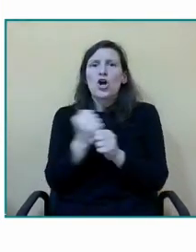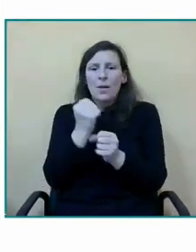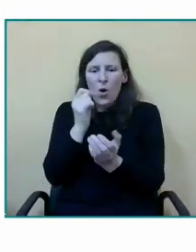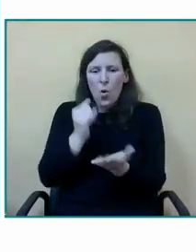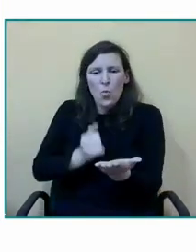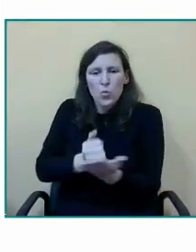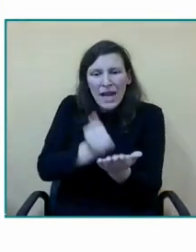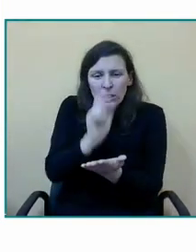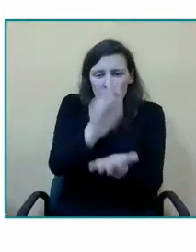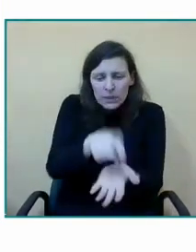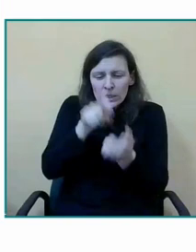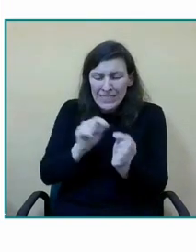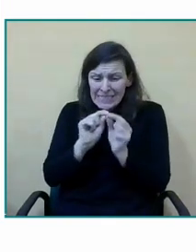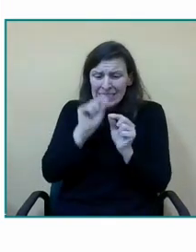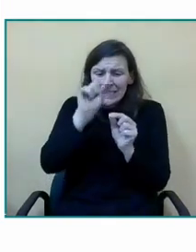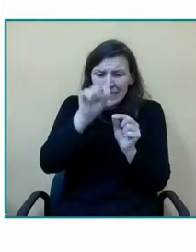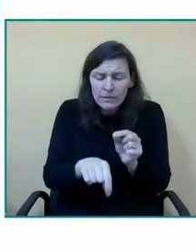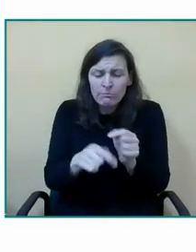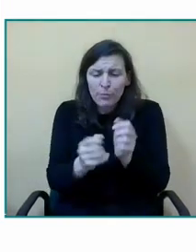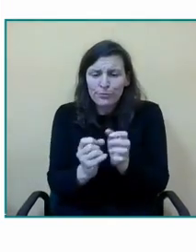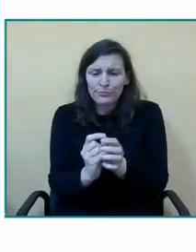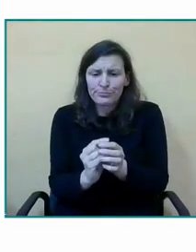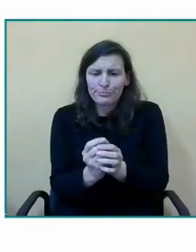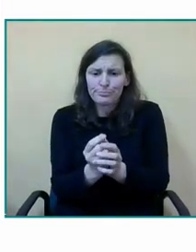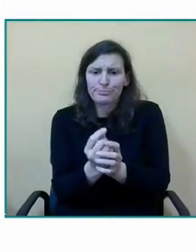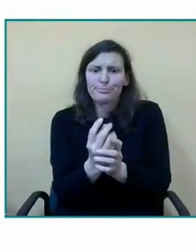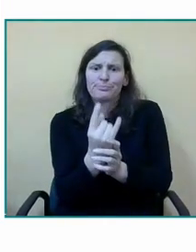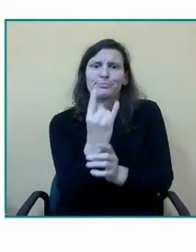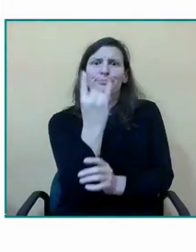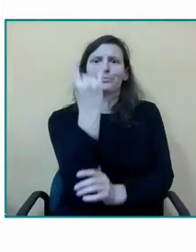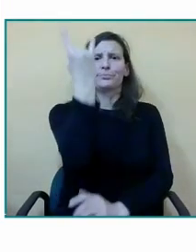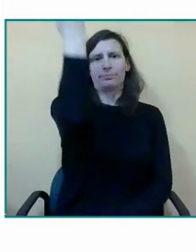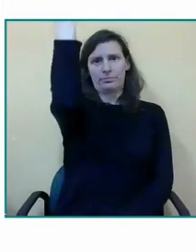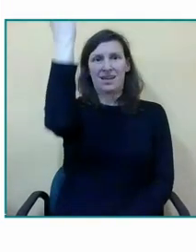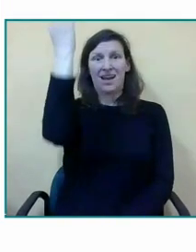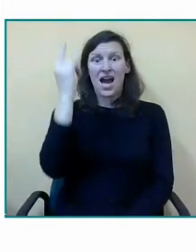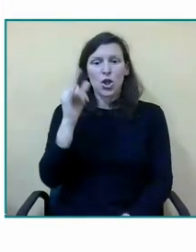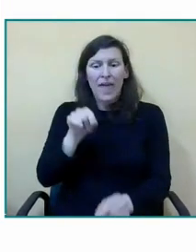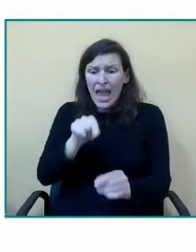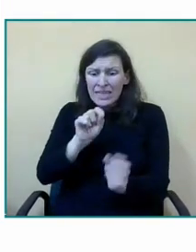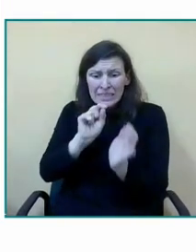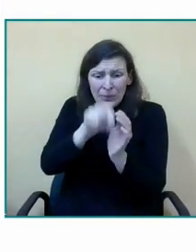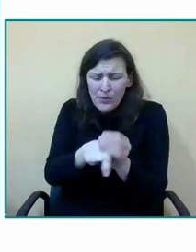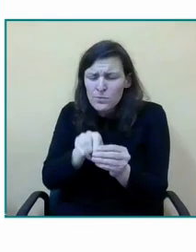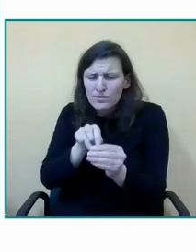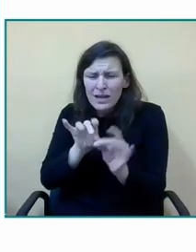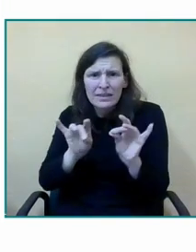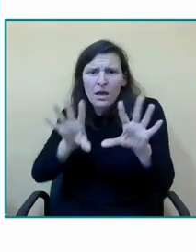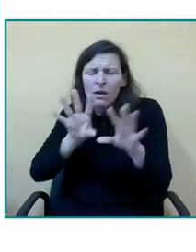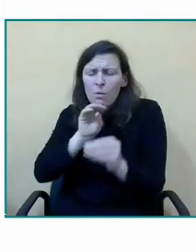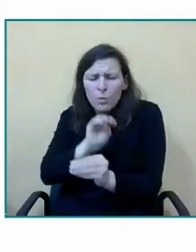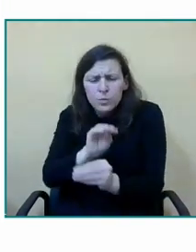vamos a contar un montón de recursos los primeros recursos que tenemos y que tenemos el gran